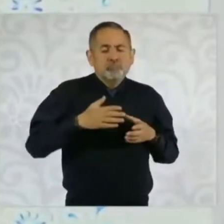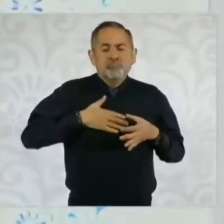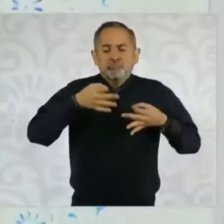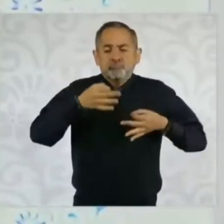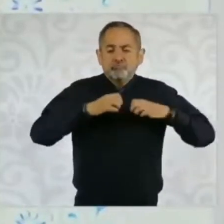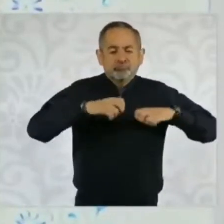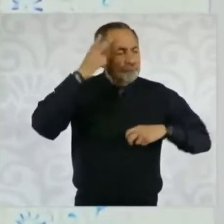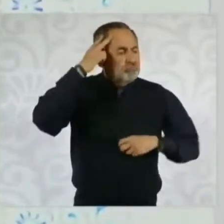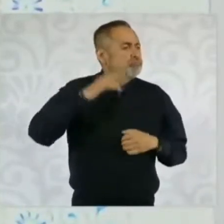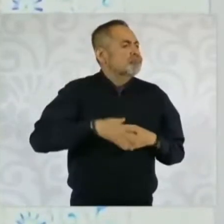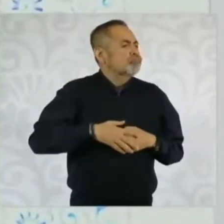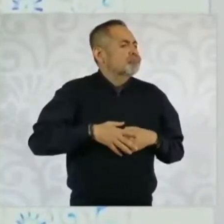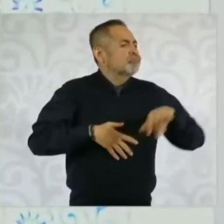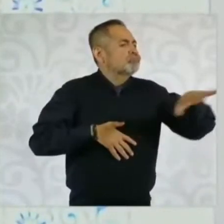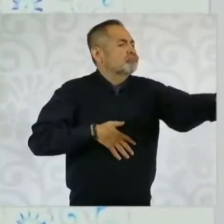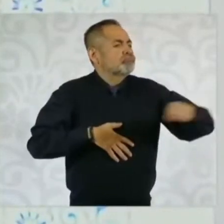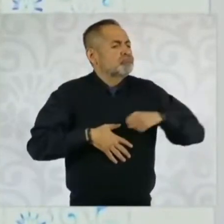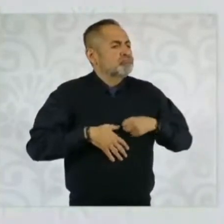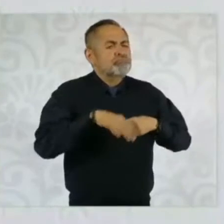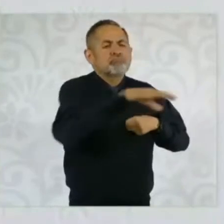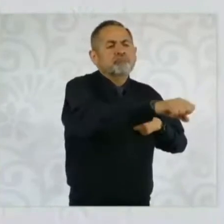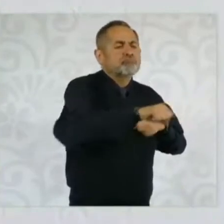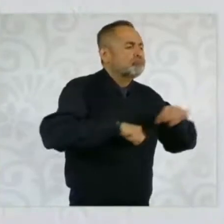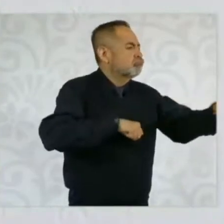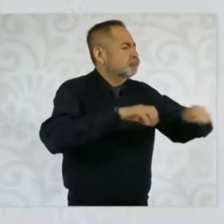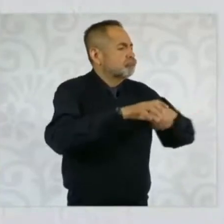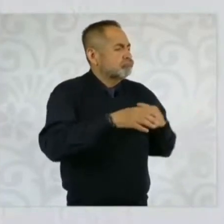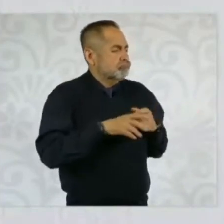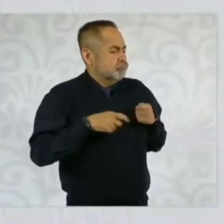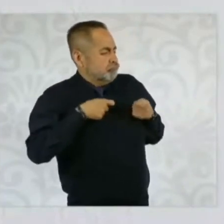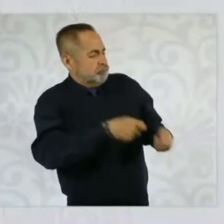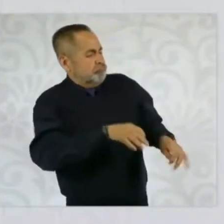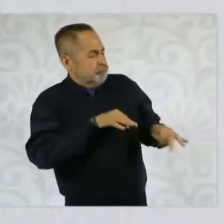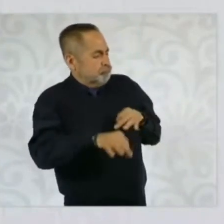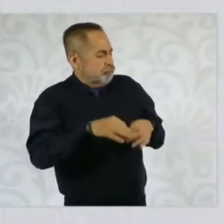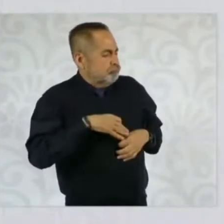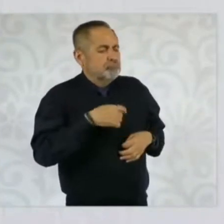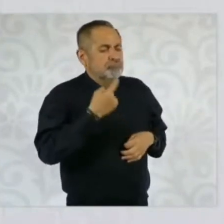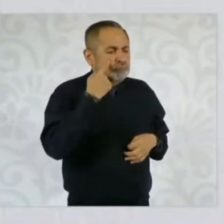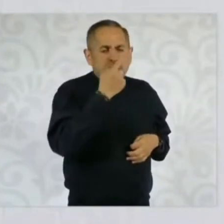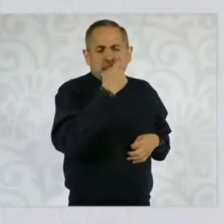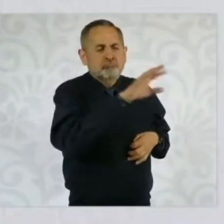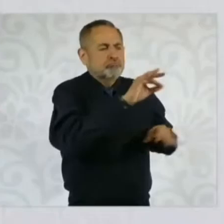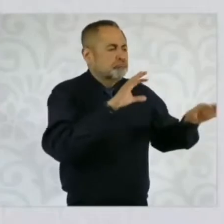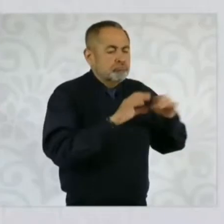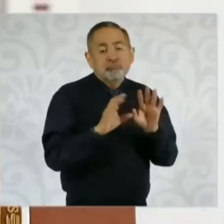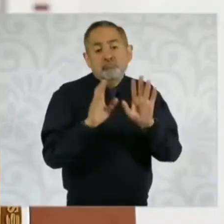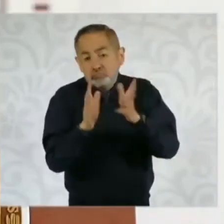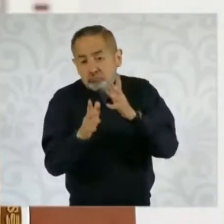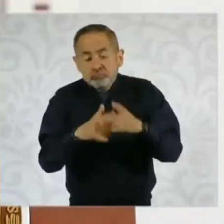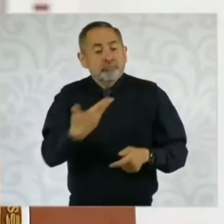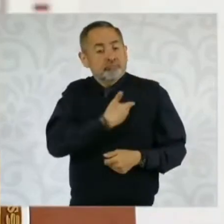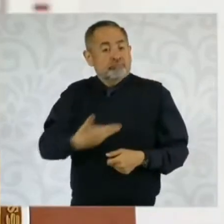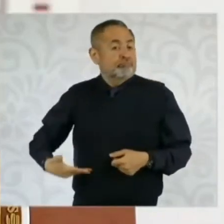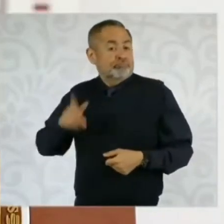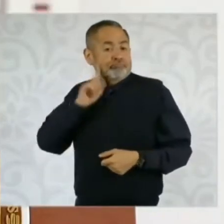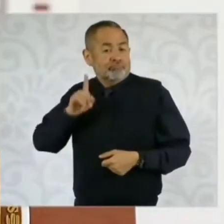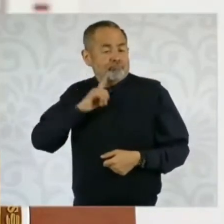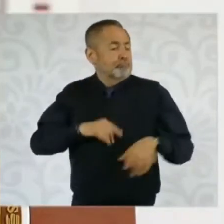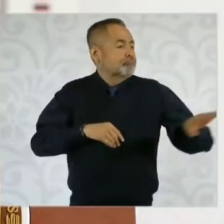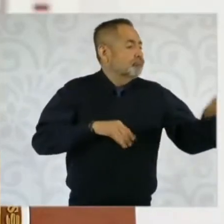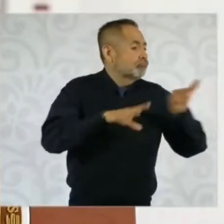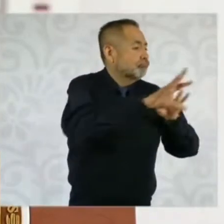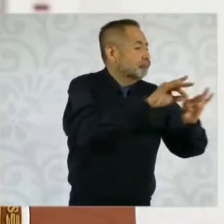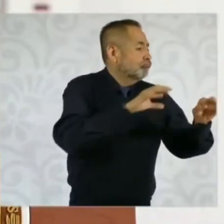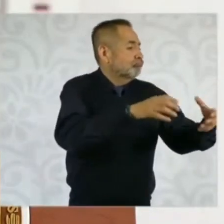o de un ministro o una ministra, del presidente de la República, de la presidenta o